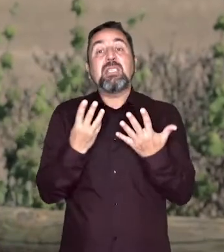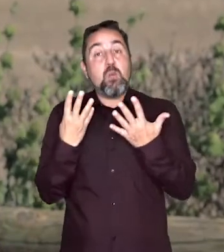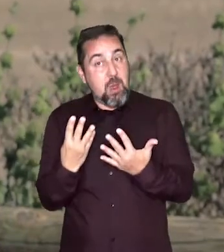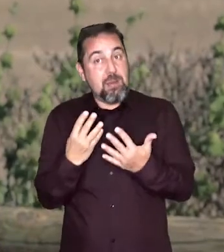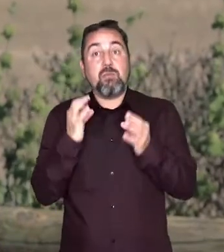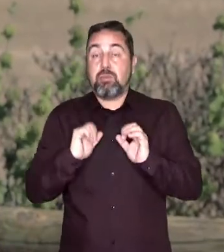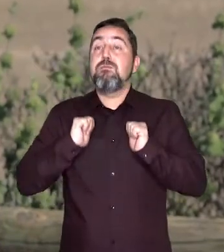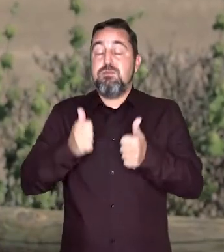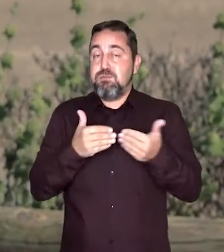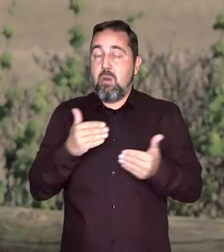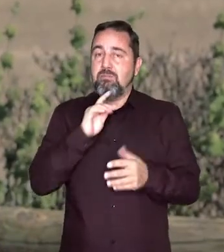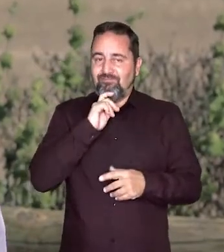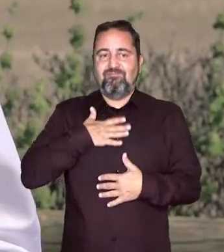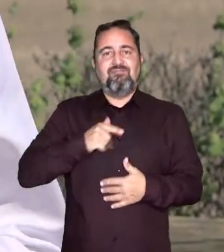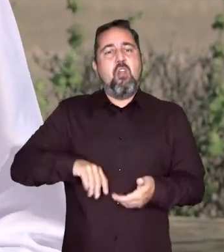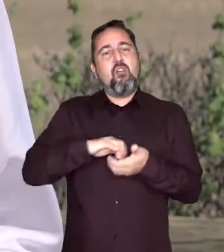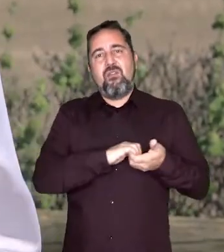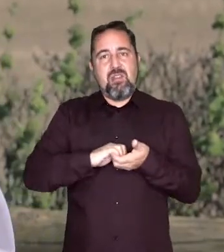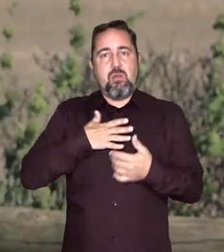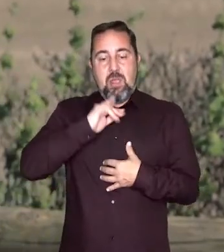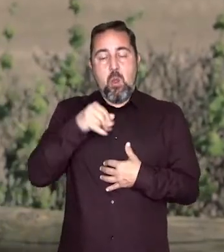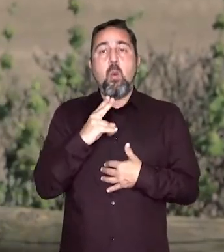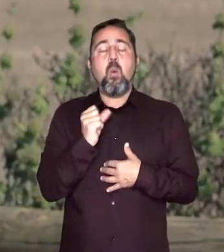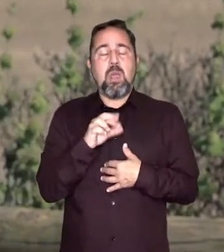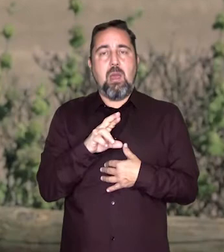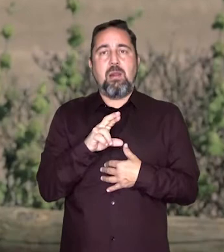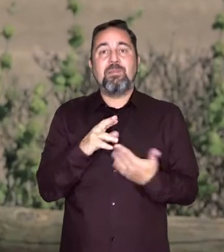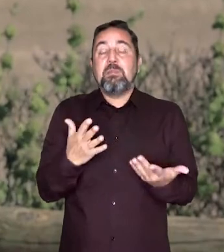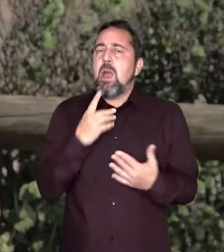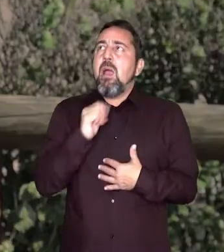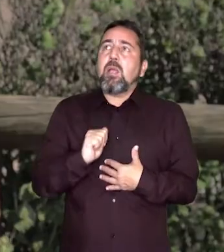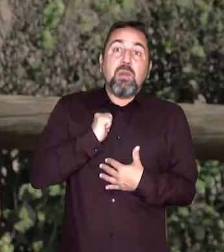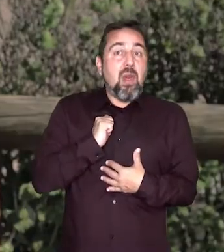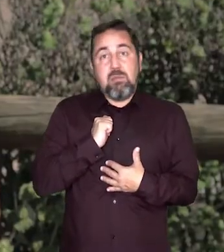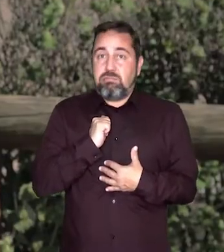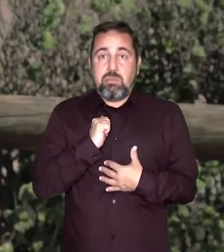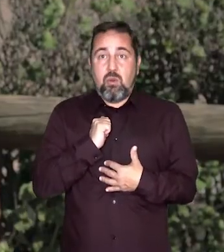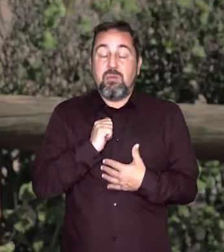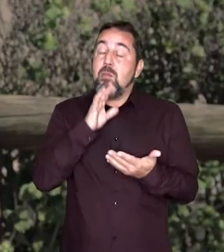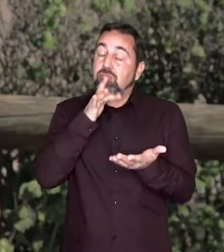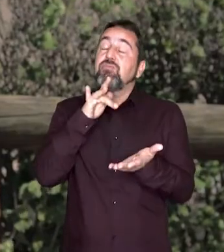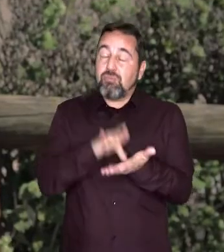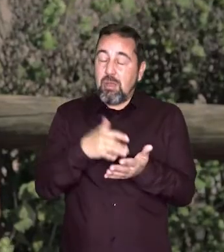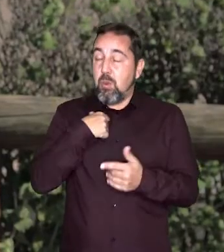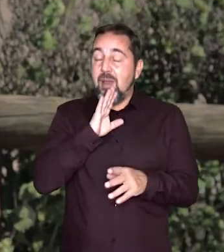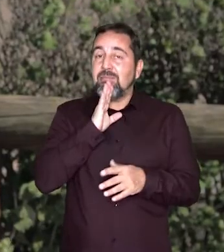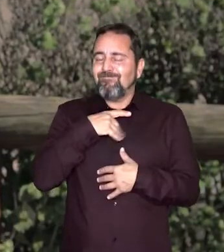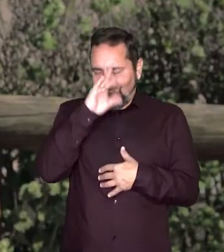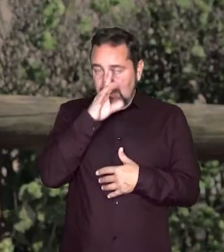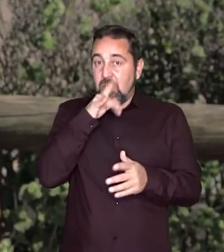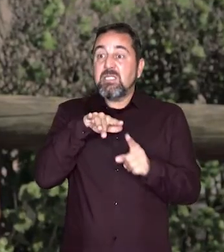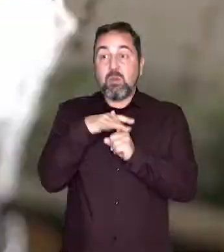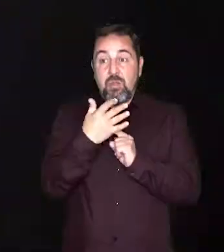1989 fue precisamente la Confederación Hidrográfica del Jucart. Y no es casual, fue una de las lecciones